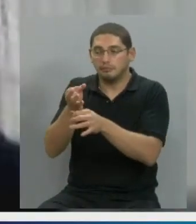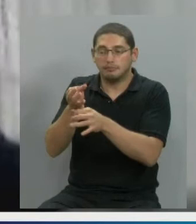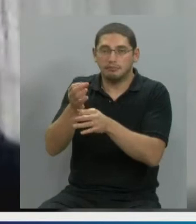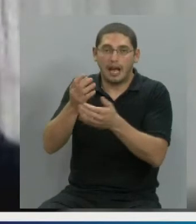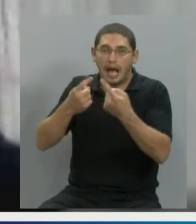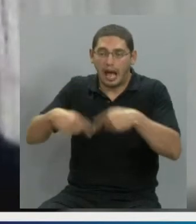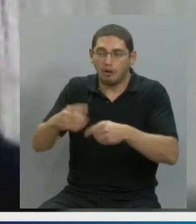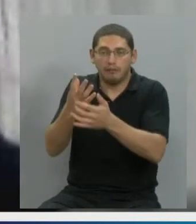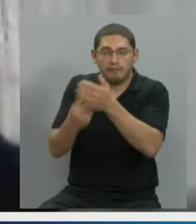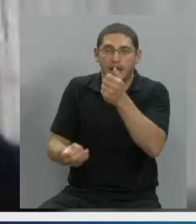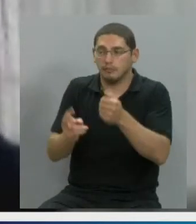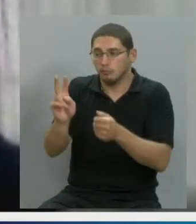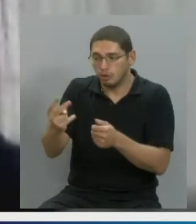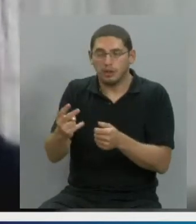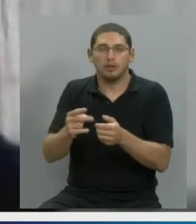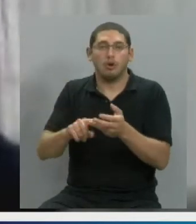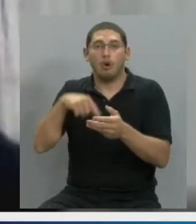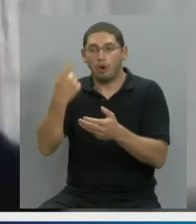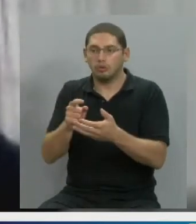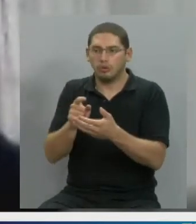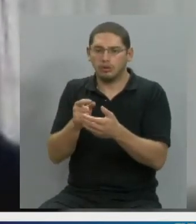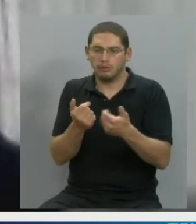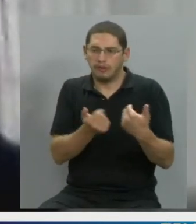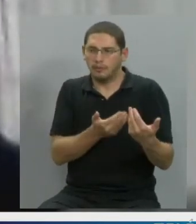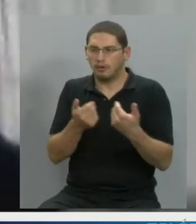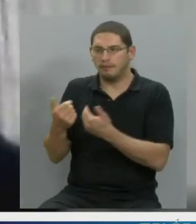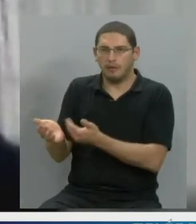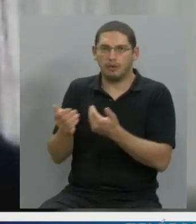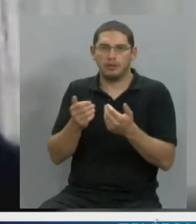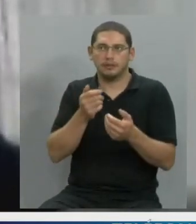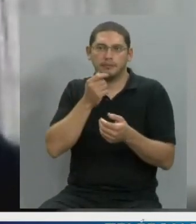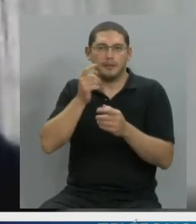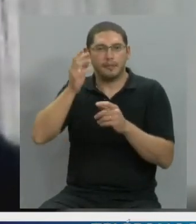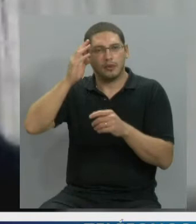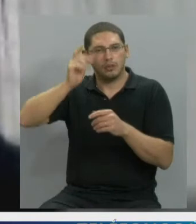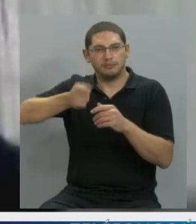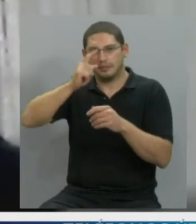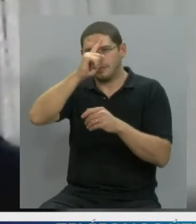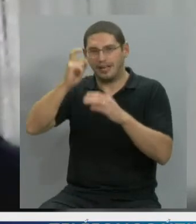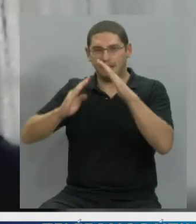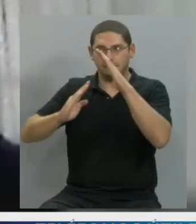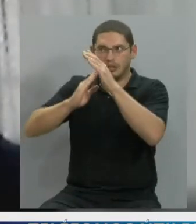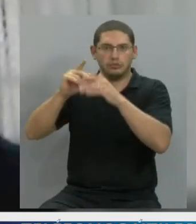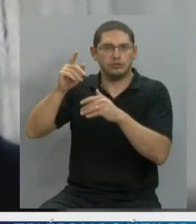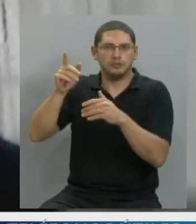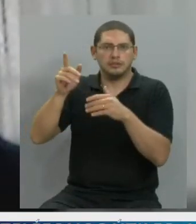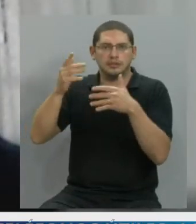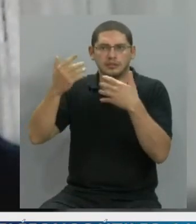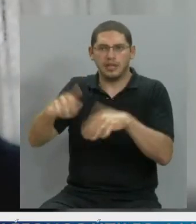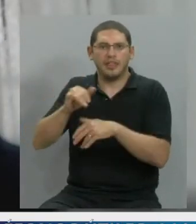médicos que hacen pericias y que se cubren. Tenemos médicos denunciados de la Corte Suprema de Justicia de la Nación. Tenemos,